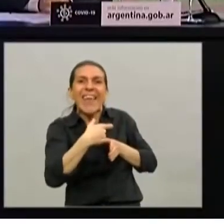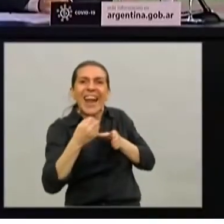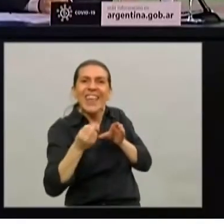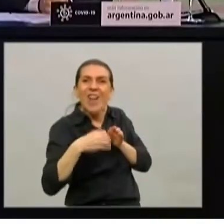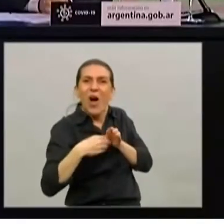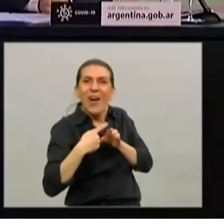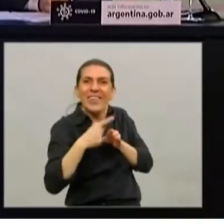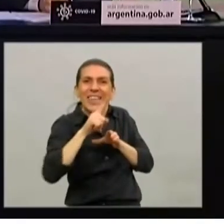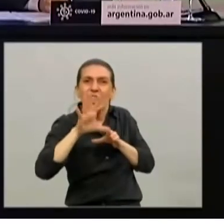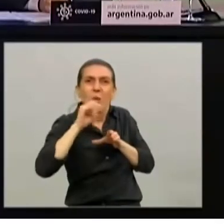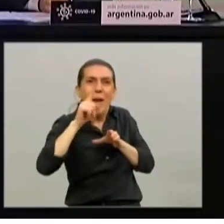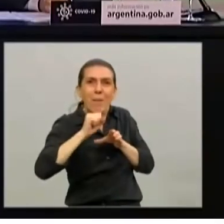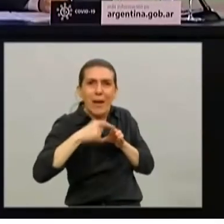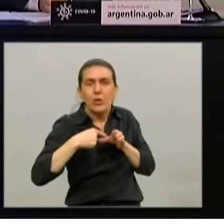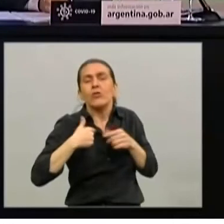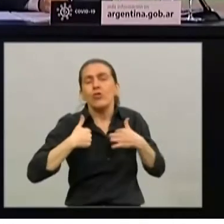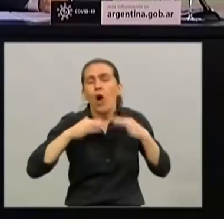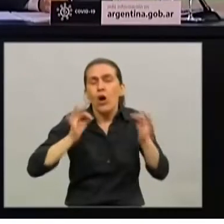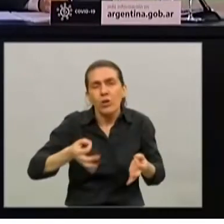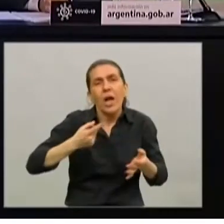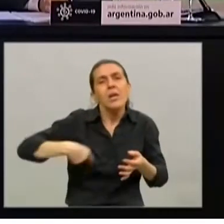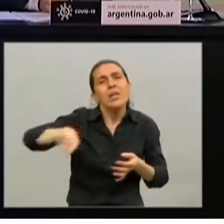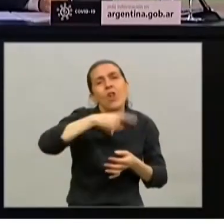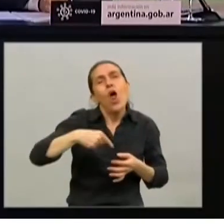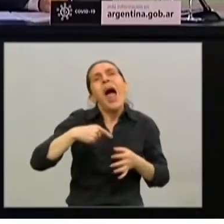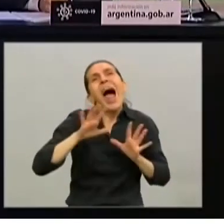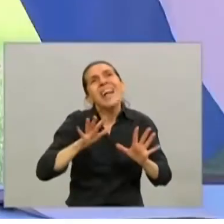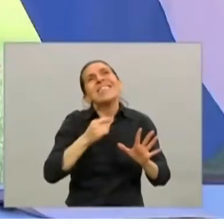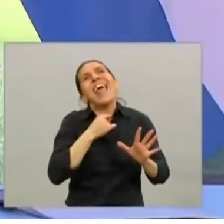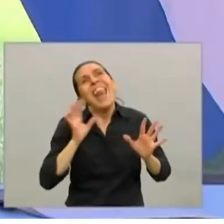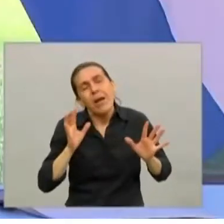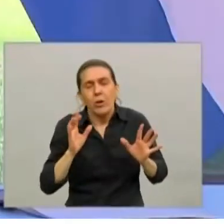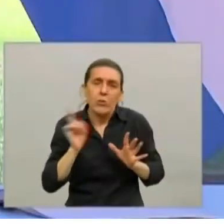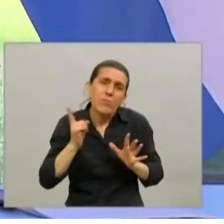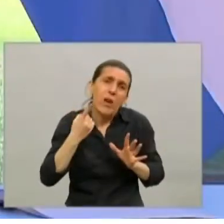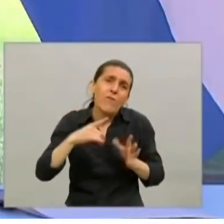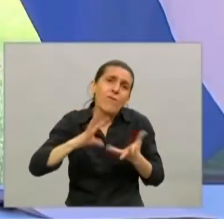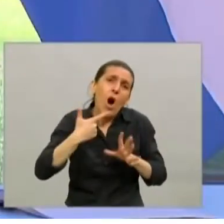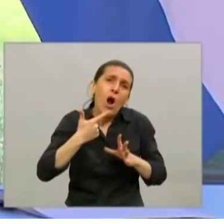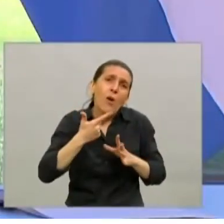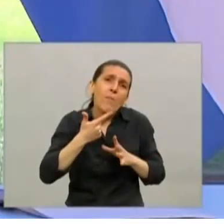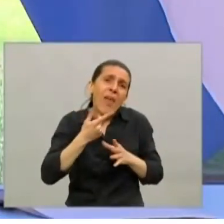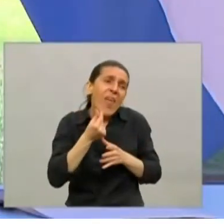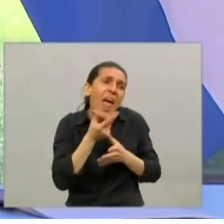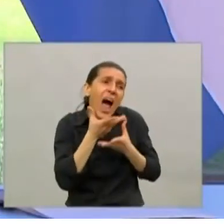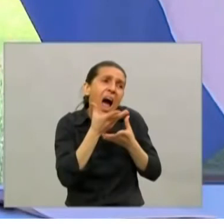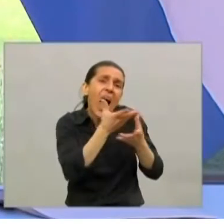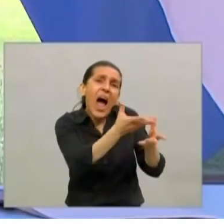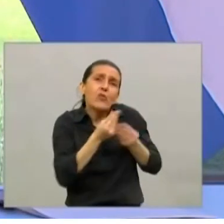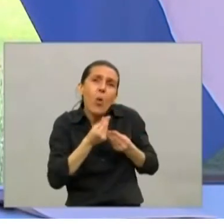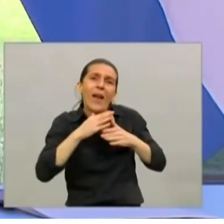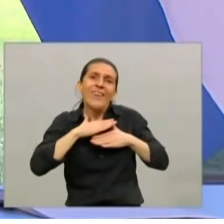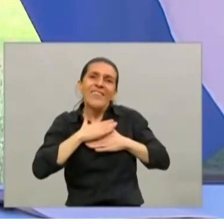que no es lo que todos quisiéramos que sea, pero es una forma de apaciguar y de hacer más llevadero